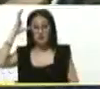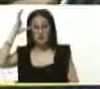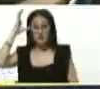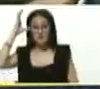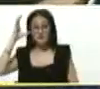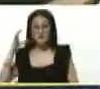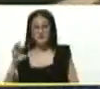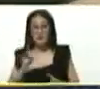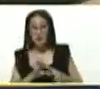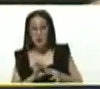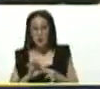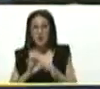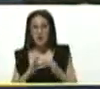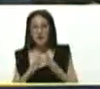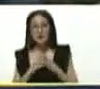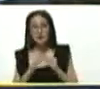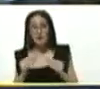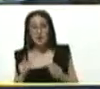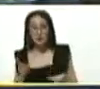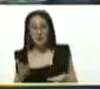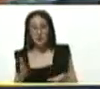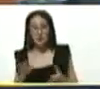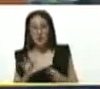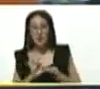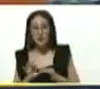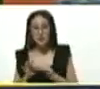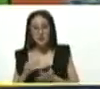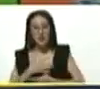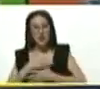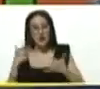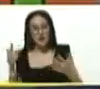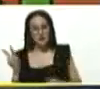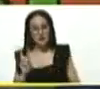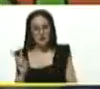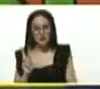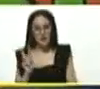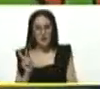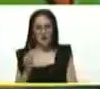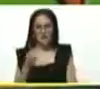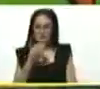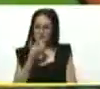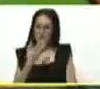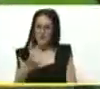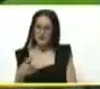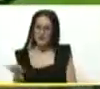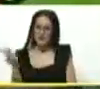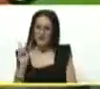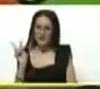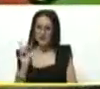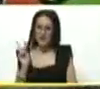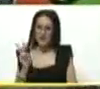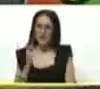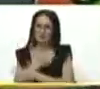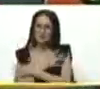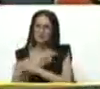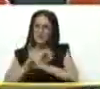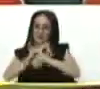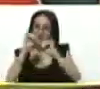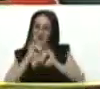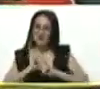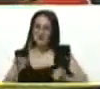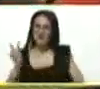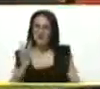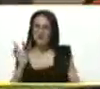Yo digo unir a todo el que pueda ser unido por la grandeza de Venezuela, por la belleza de Venezuela, por la felicidad de Venezuela.